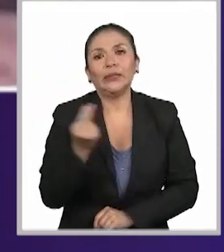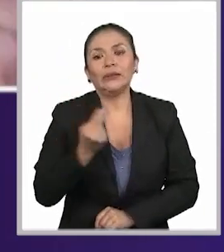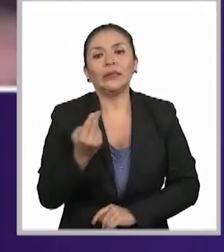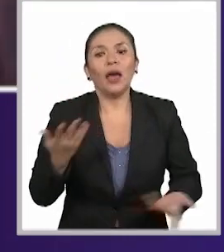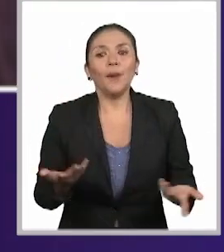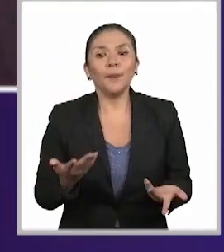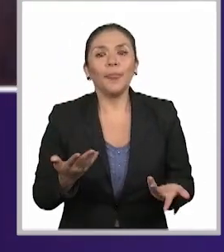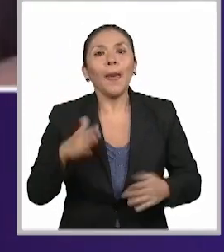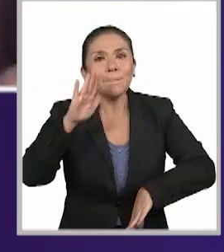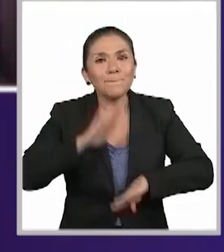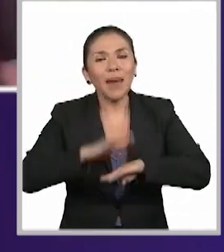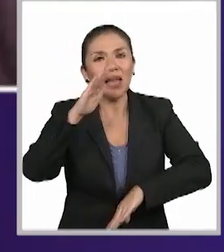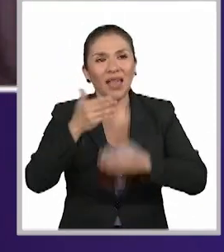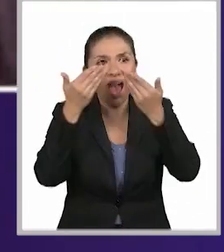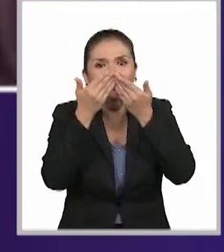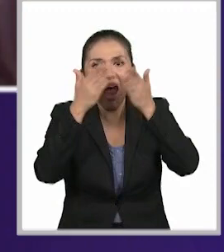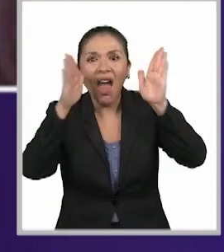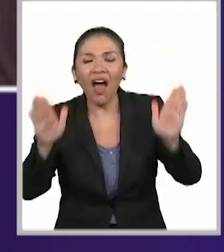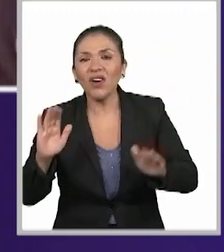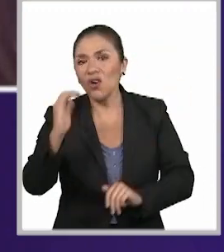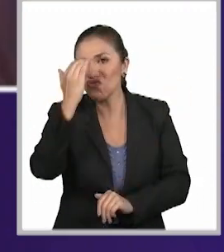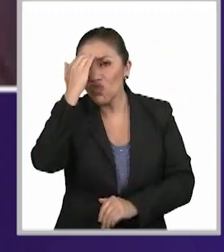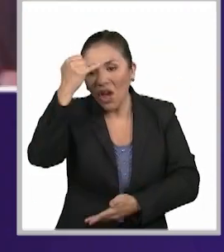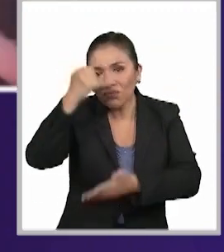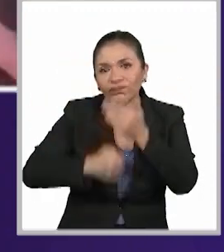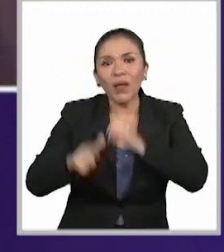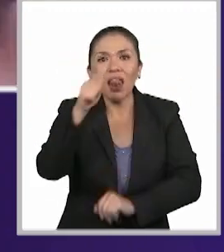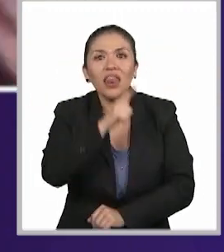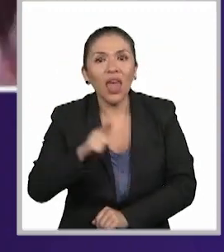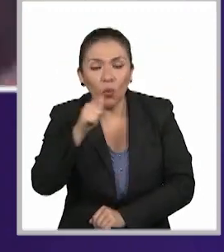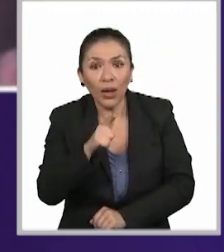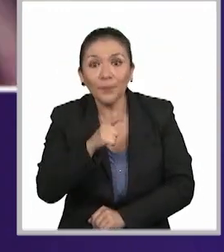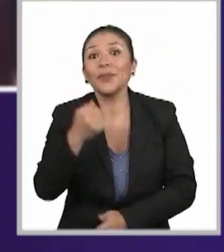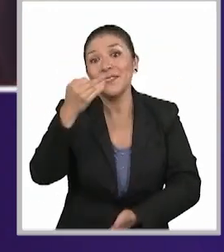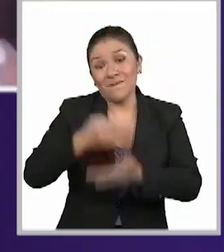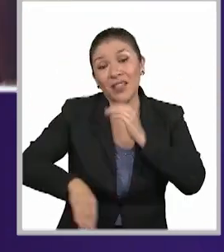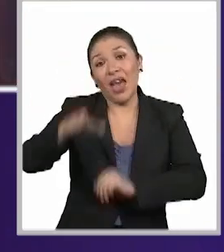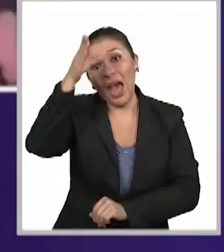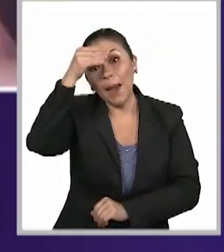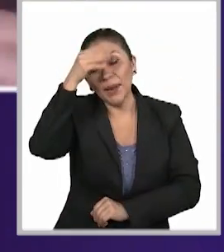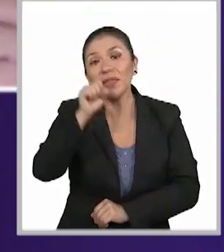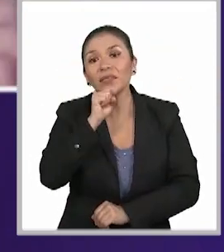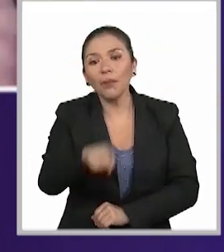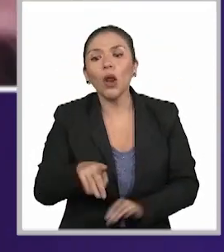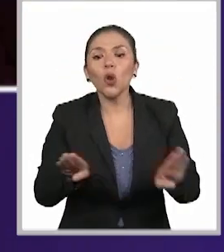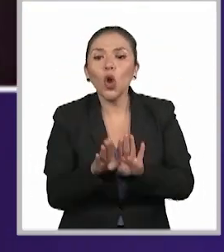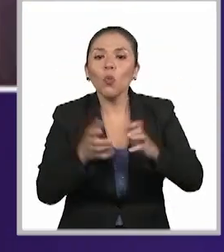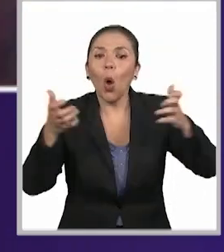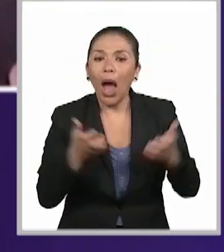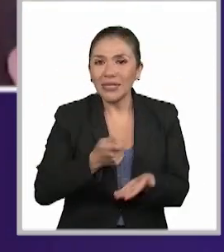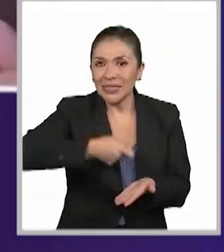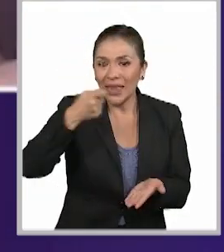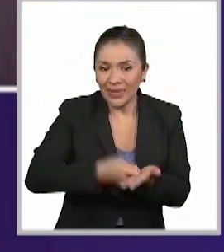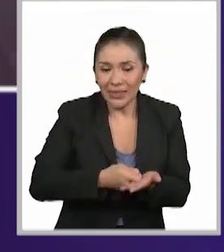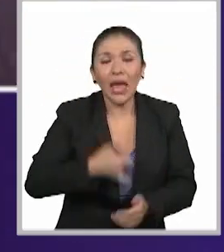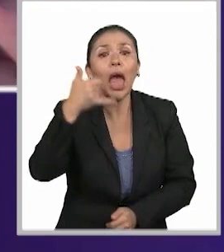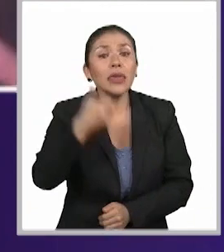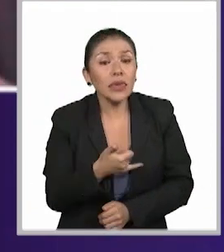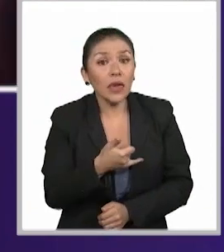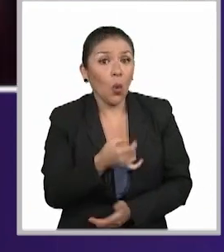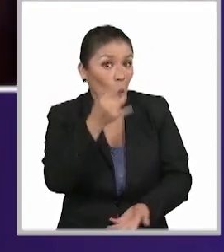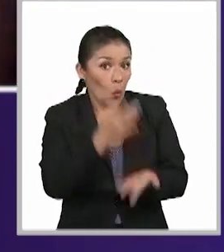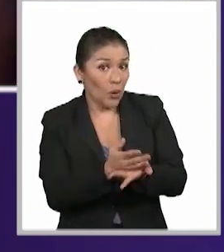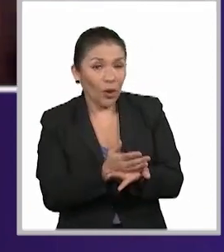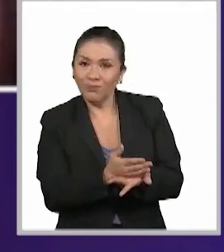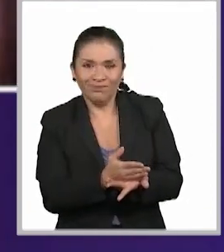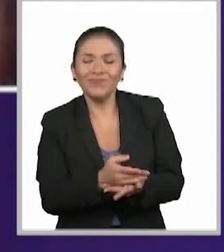necesario justo que ampliemos nuestro lenguaje, que nos capacitemos en la realización de las sentencias, y